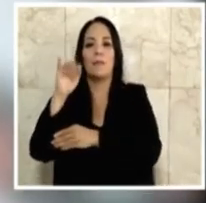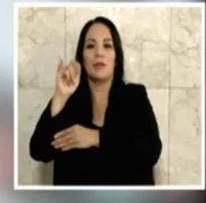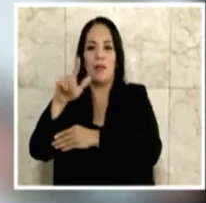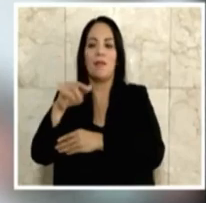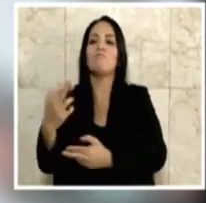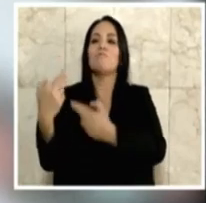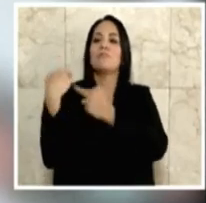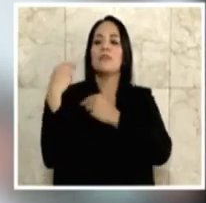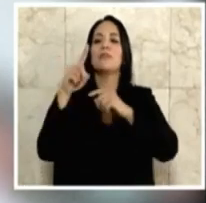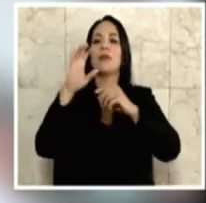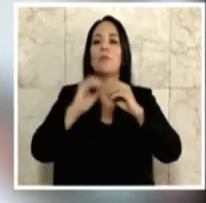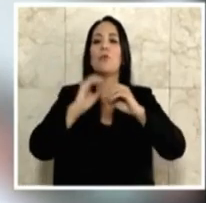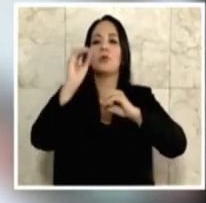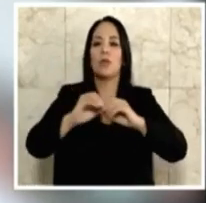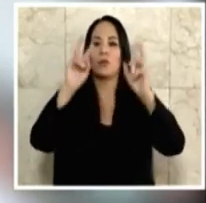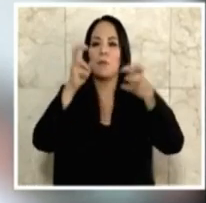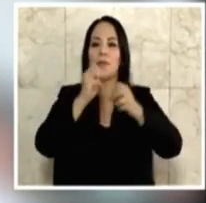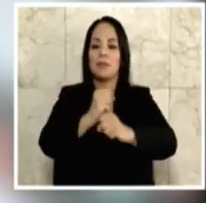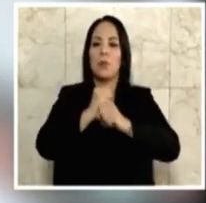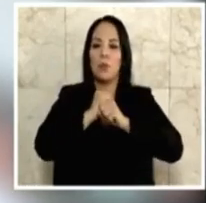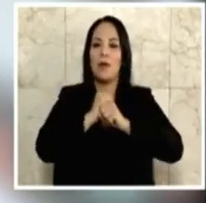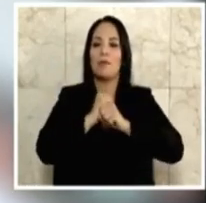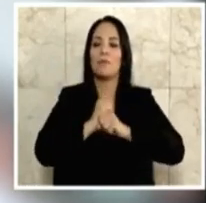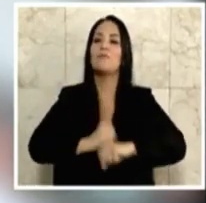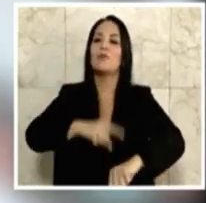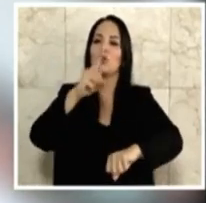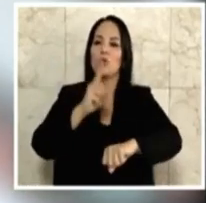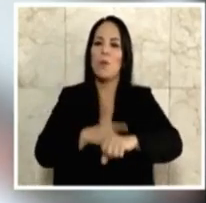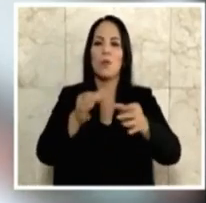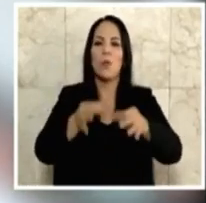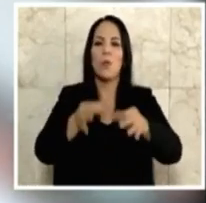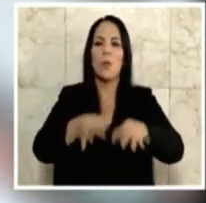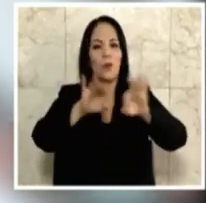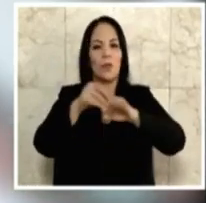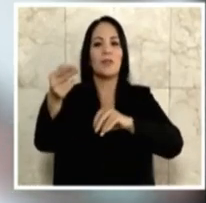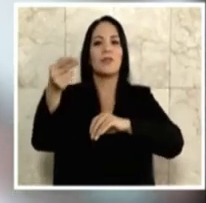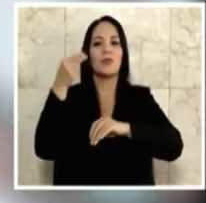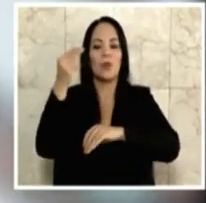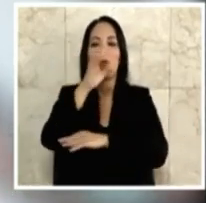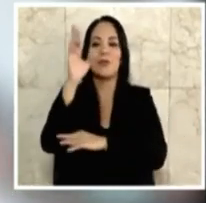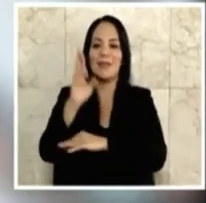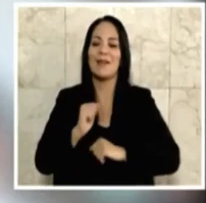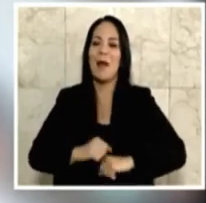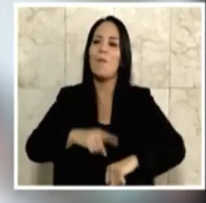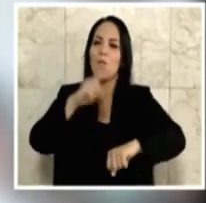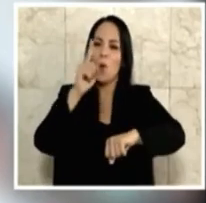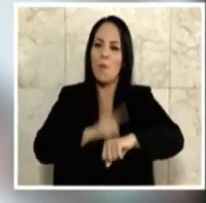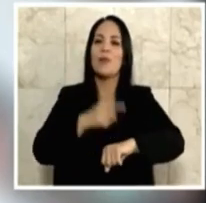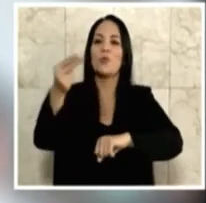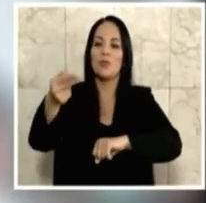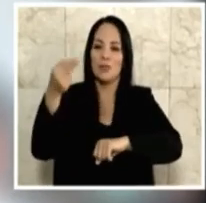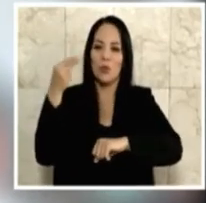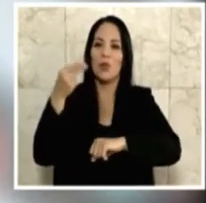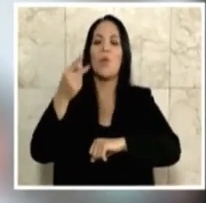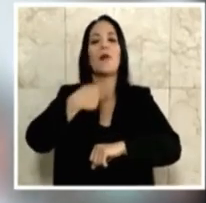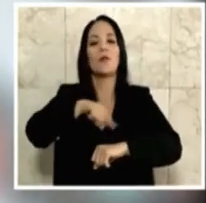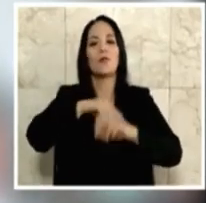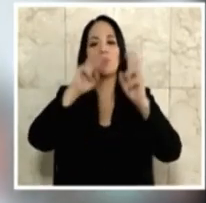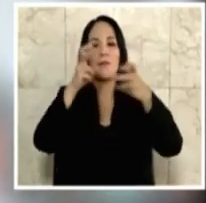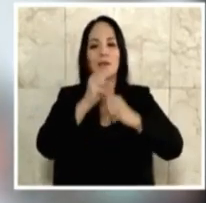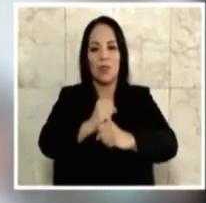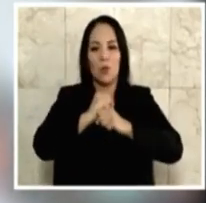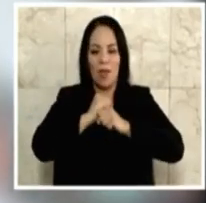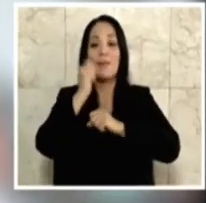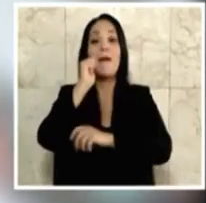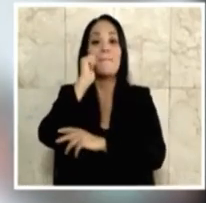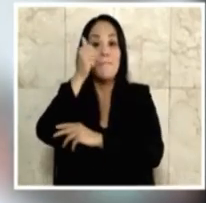% de la seguridad. Un momento histórico para Costa Rica, un momento histórico para nuestra seguridad y